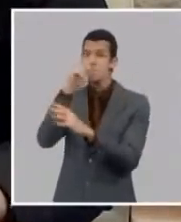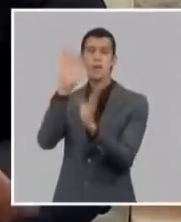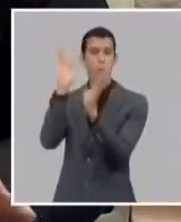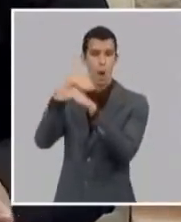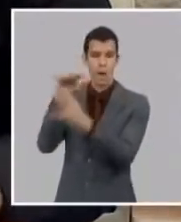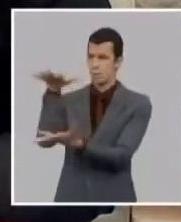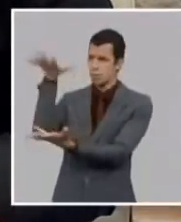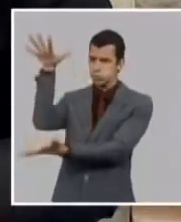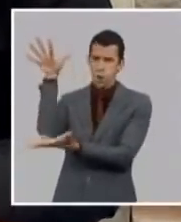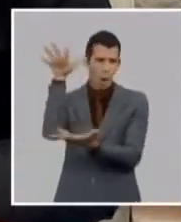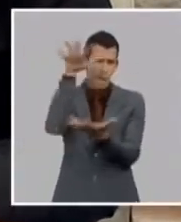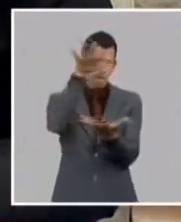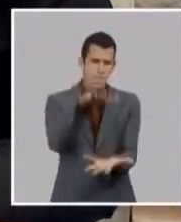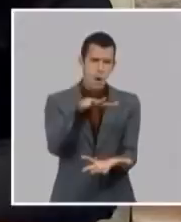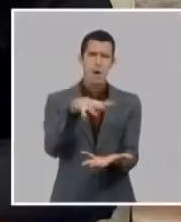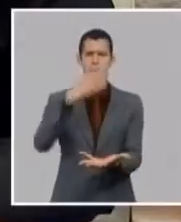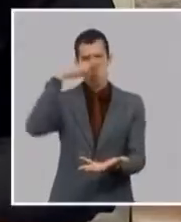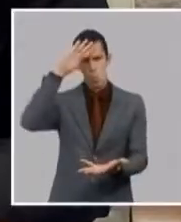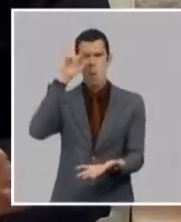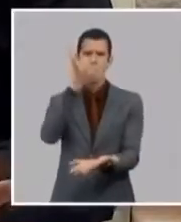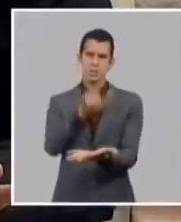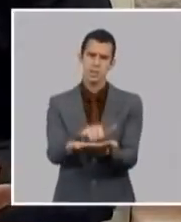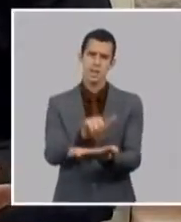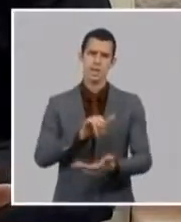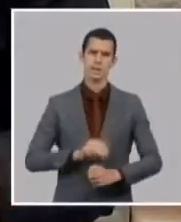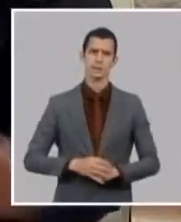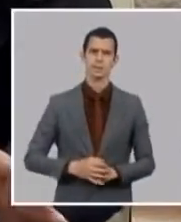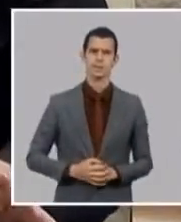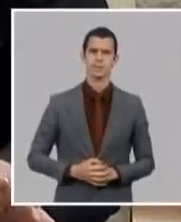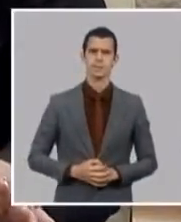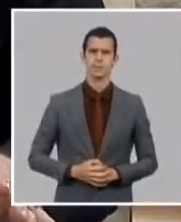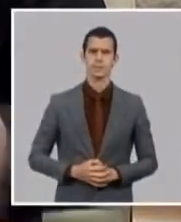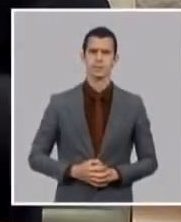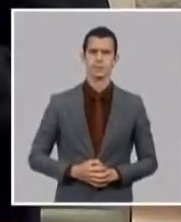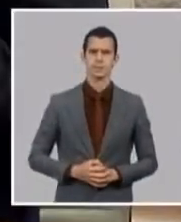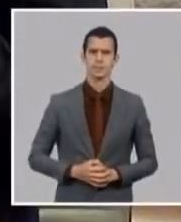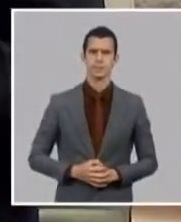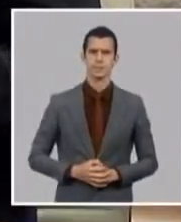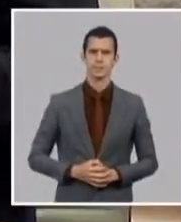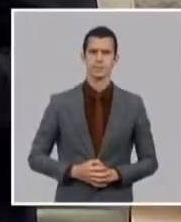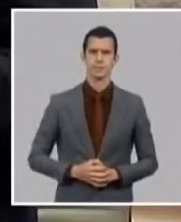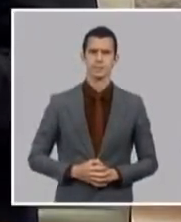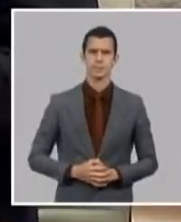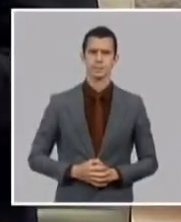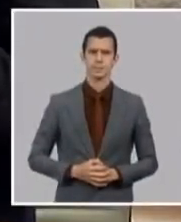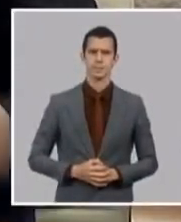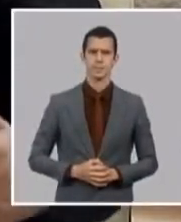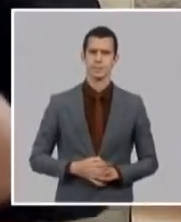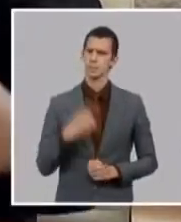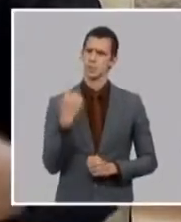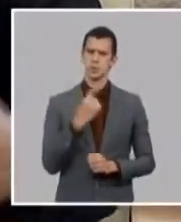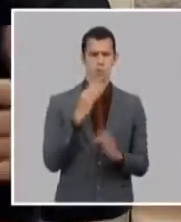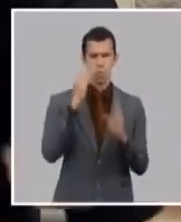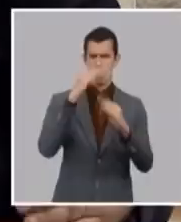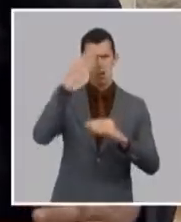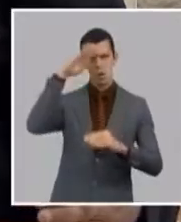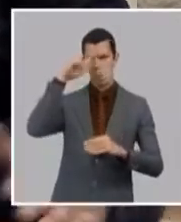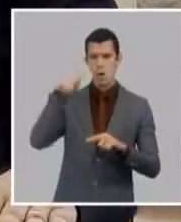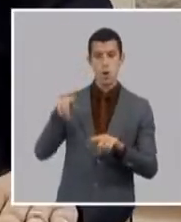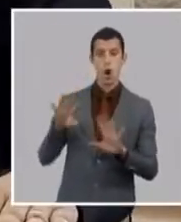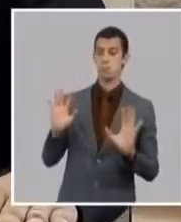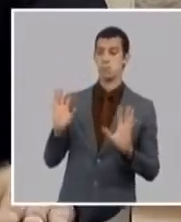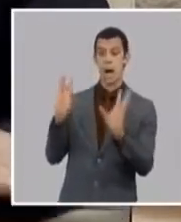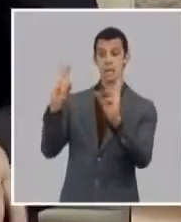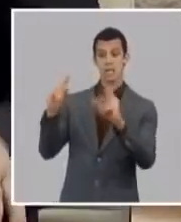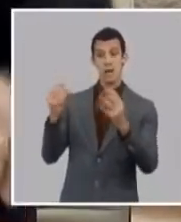la la cantidad de medicamentos que usted consiga el límite no lo ponemos nosotros no lo pone el país no lo pone la